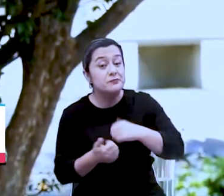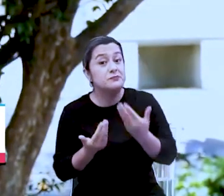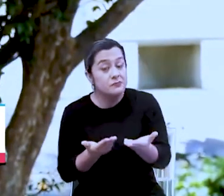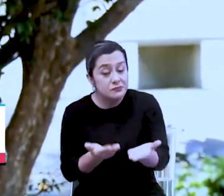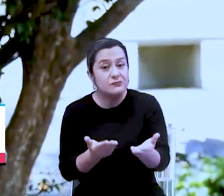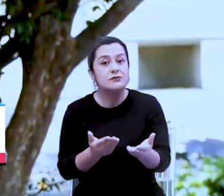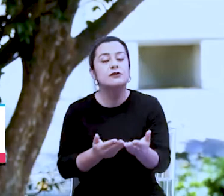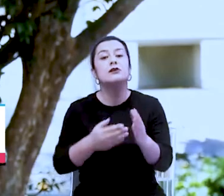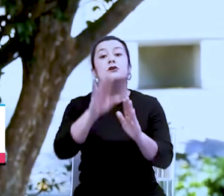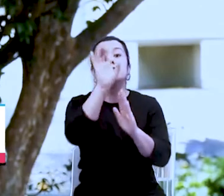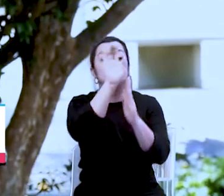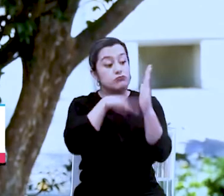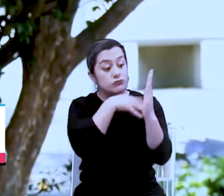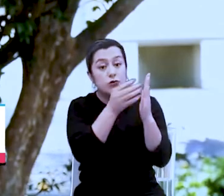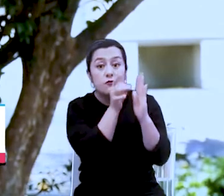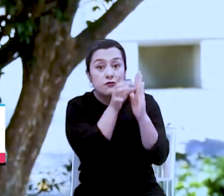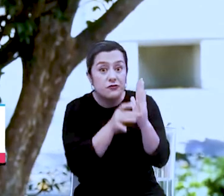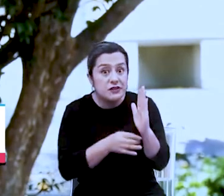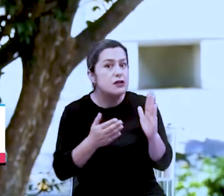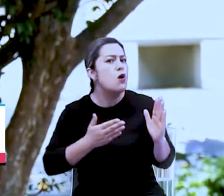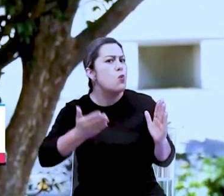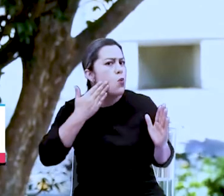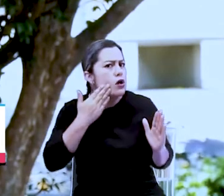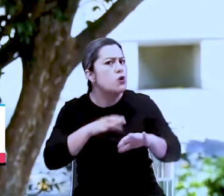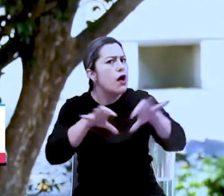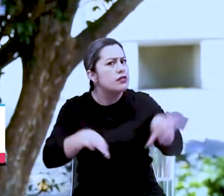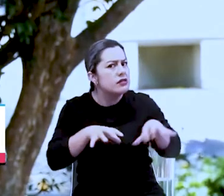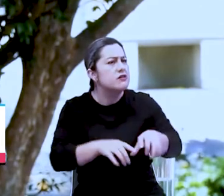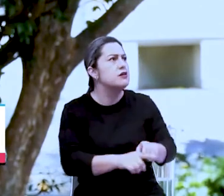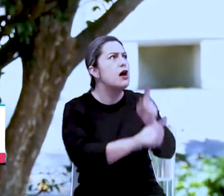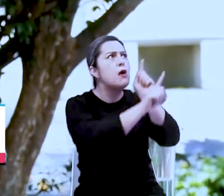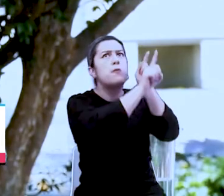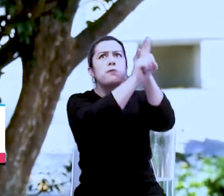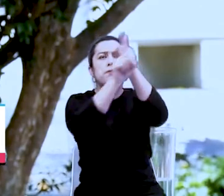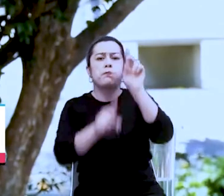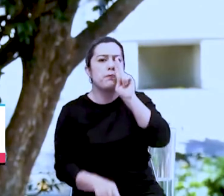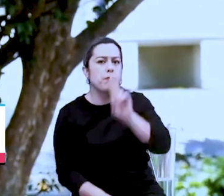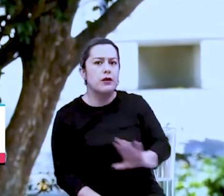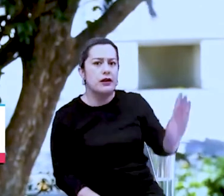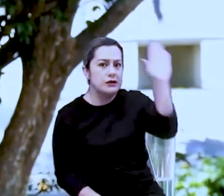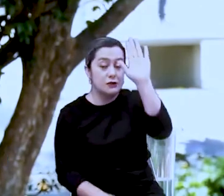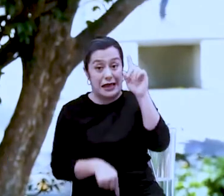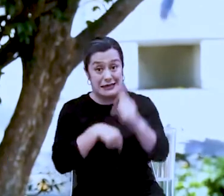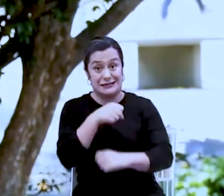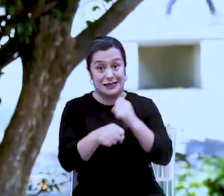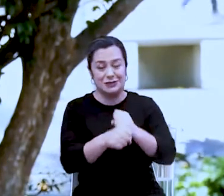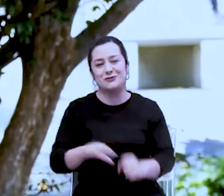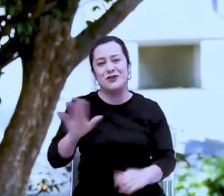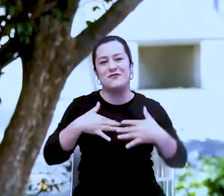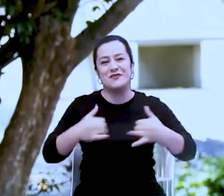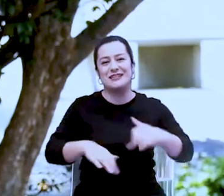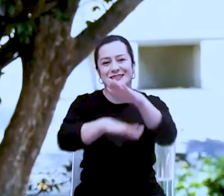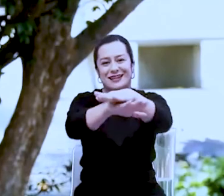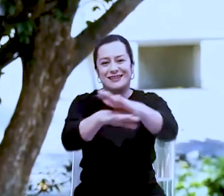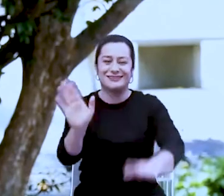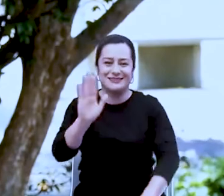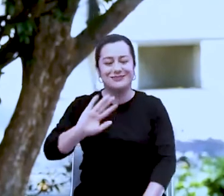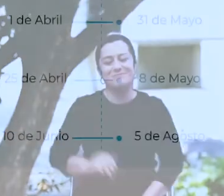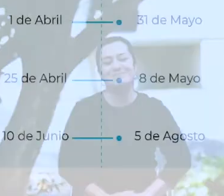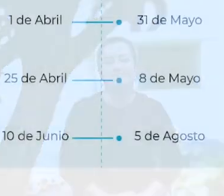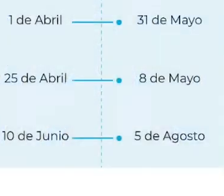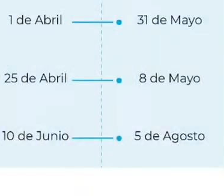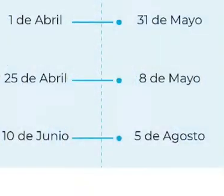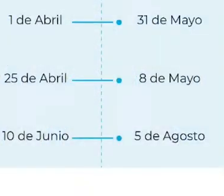dejar con un cronograma de las principales actividades que se desarrollarán durante este año. Que tengan una feliz tarde. Hasta pronto.